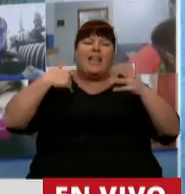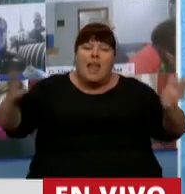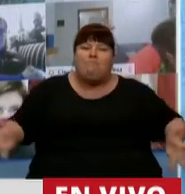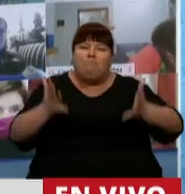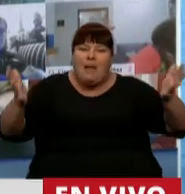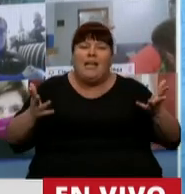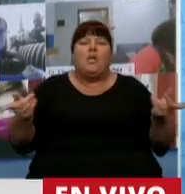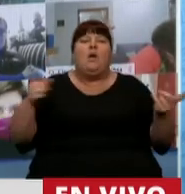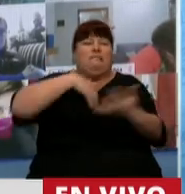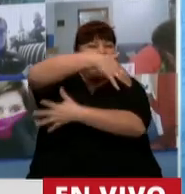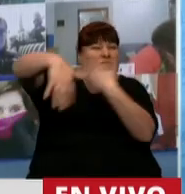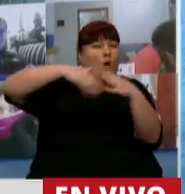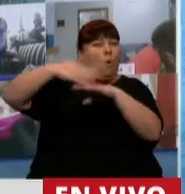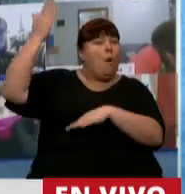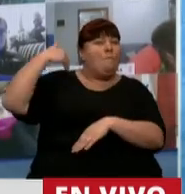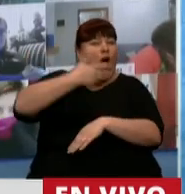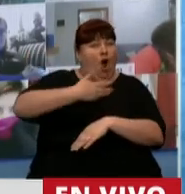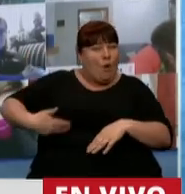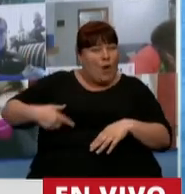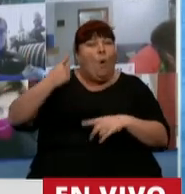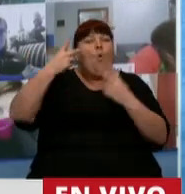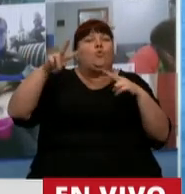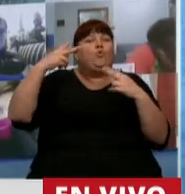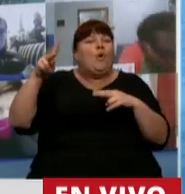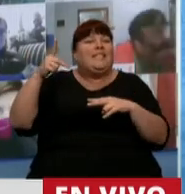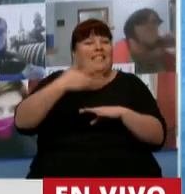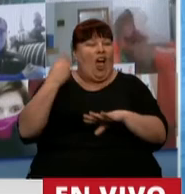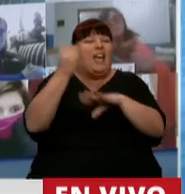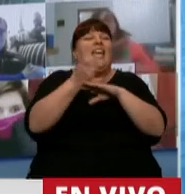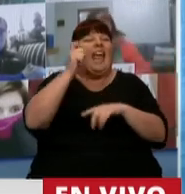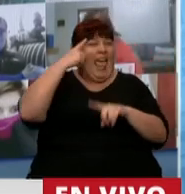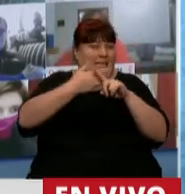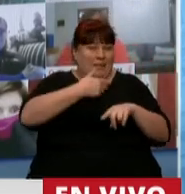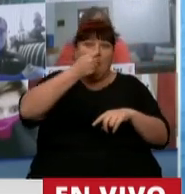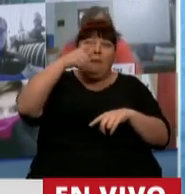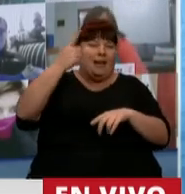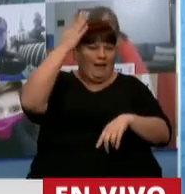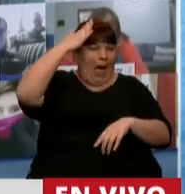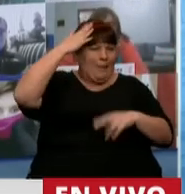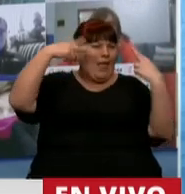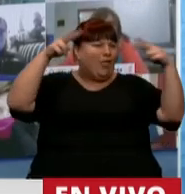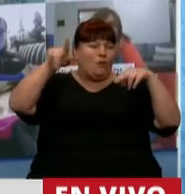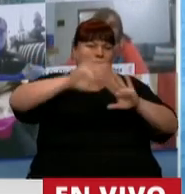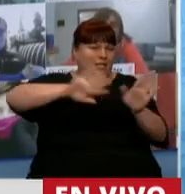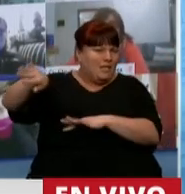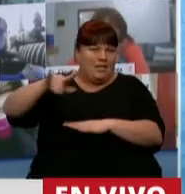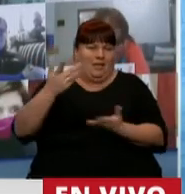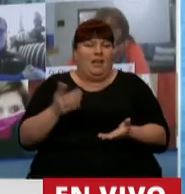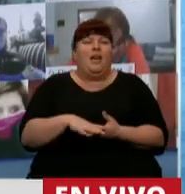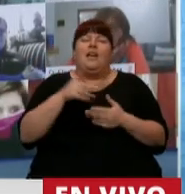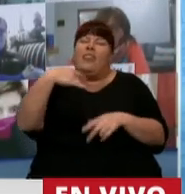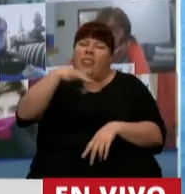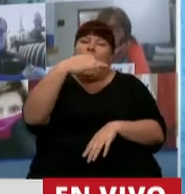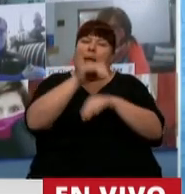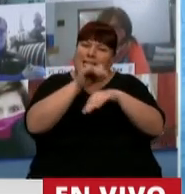y de ordenar el caos que dejaron con el primer turista con el que gobernaron, que fue el expresidente Macri. Sean responsables, porque para